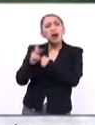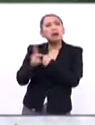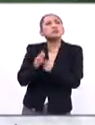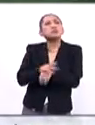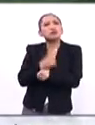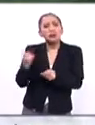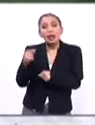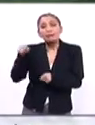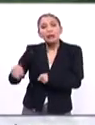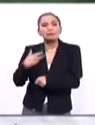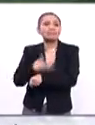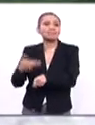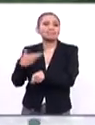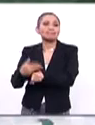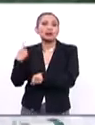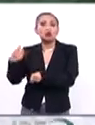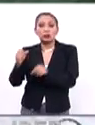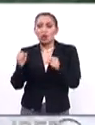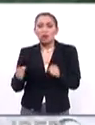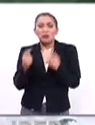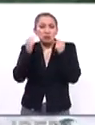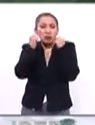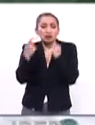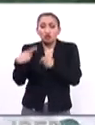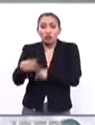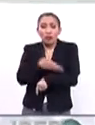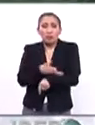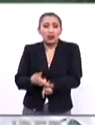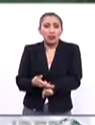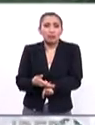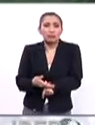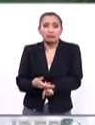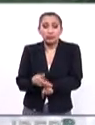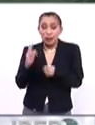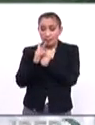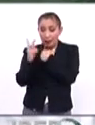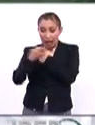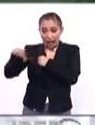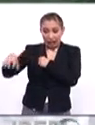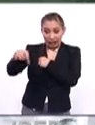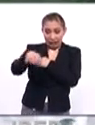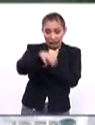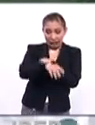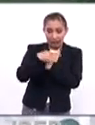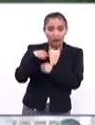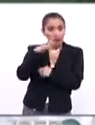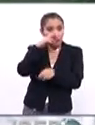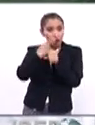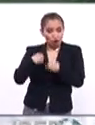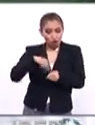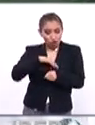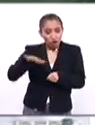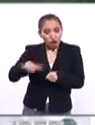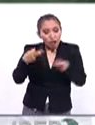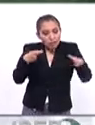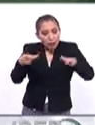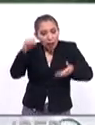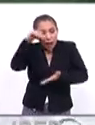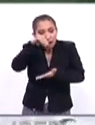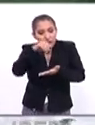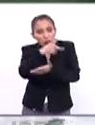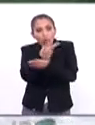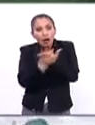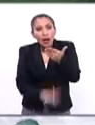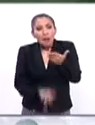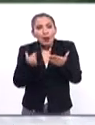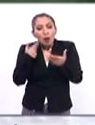países, arriesgando su seguridad y la de sus familias. Los países tenemos la responsabilidad de desarrollar políticas que